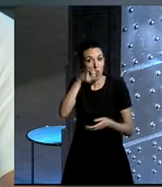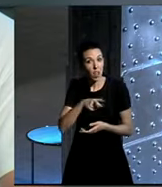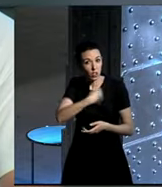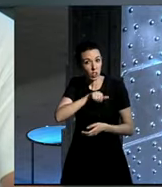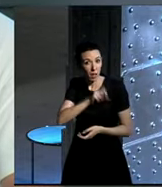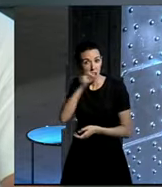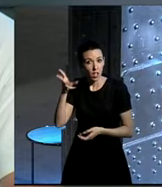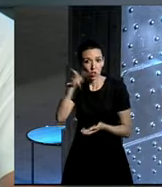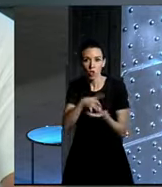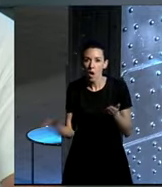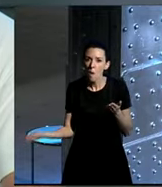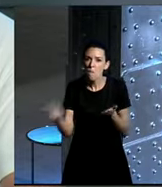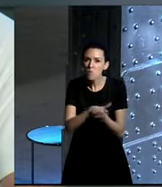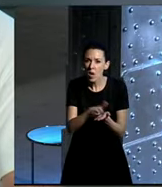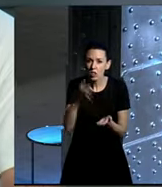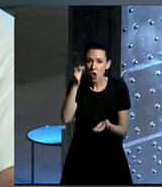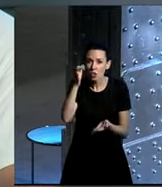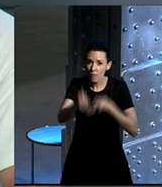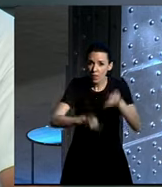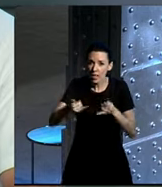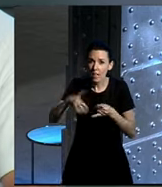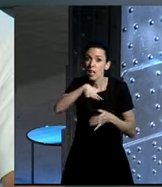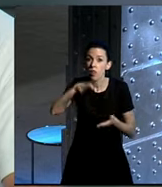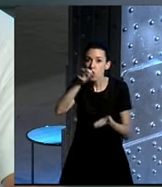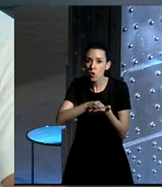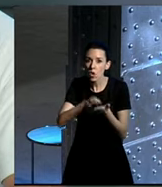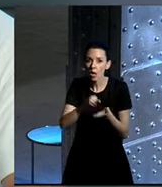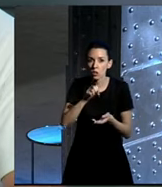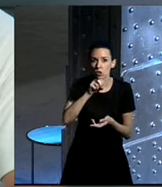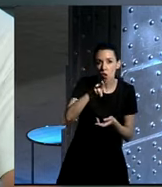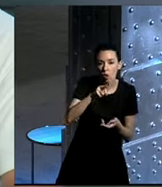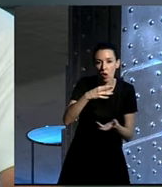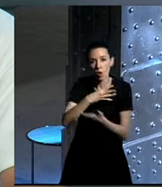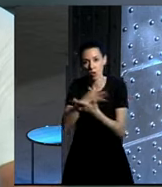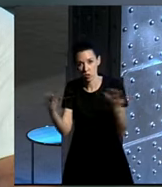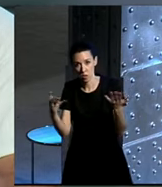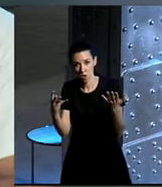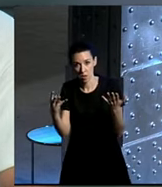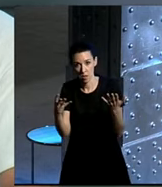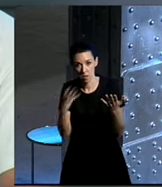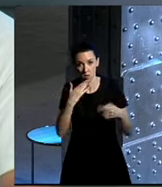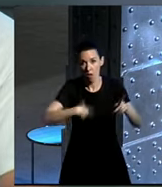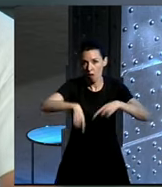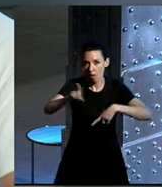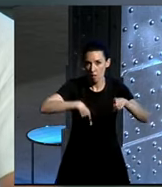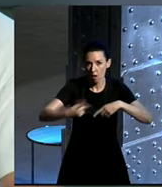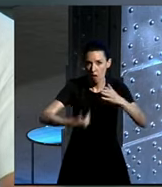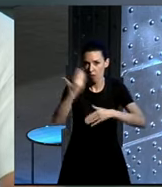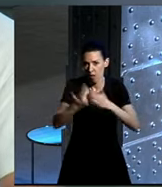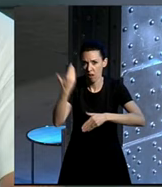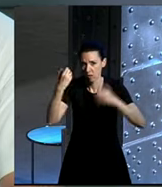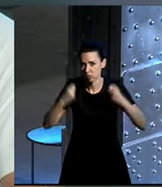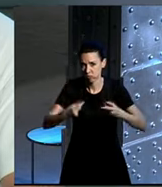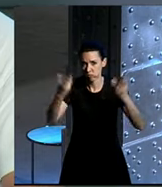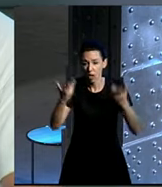últimos años, muertos en bici en ciudad, está el dato entre 12 y 19. Con trayectos diarios muchísimos y muy altos.